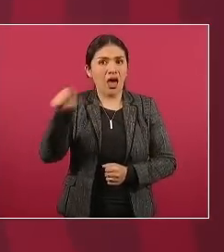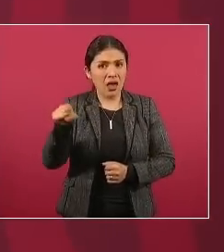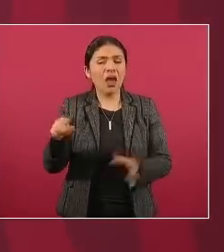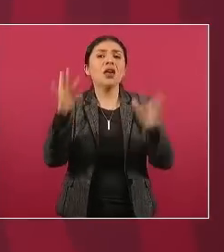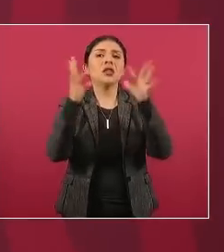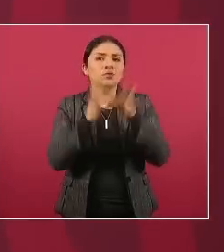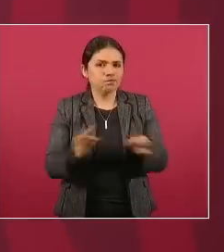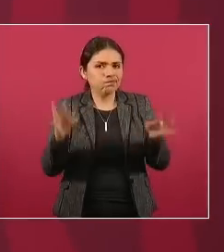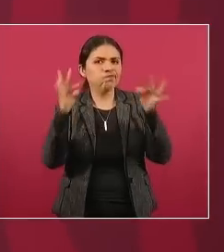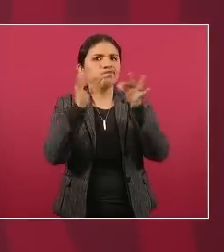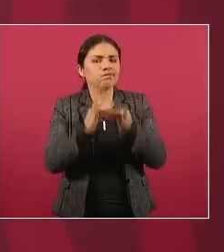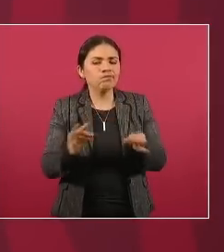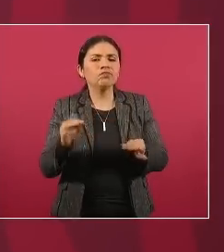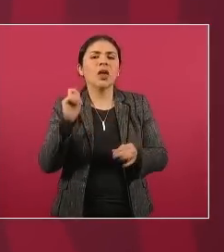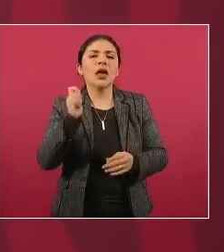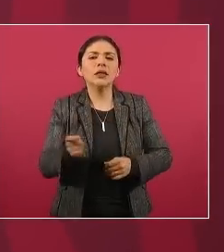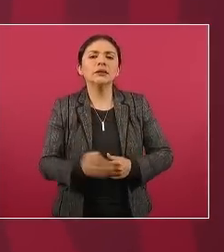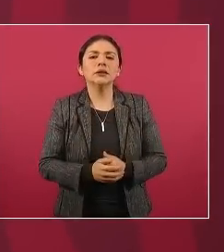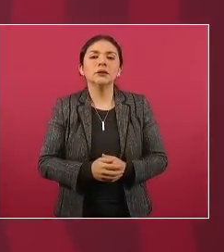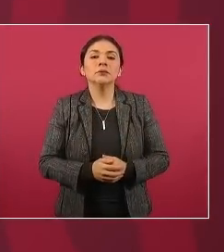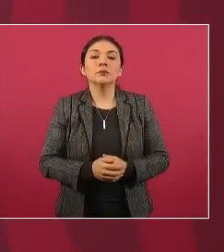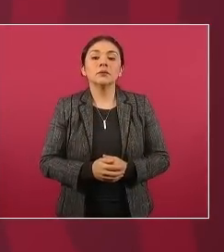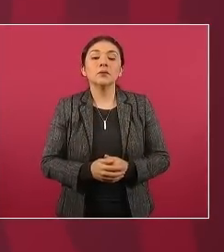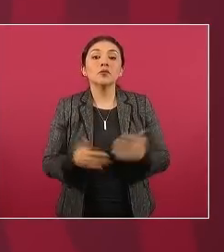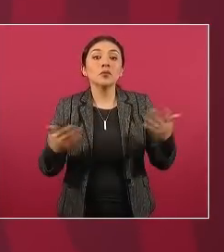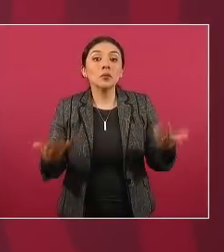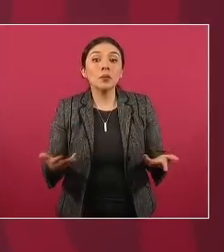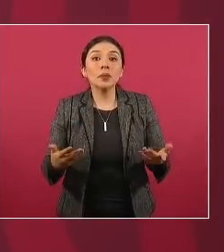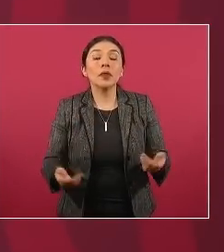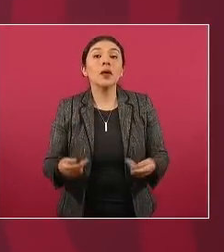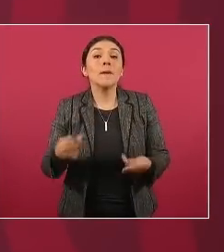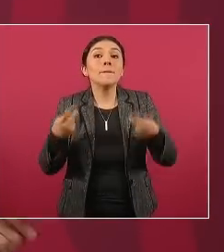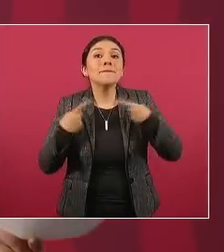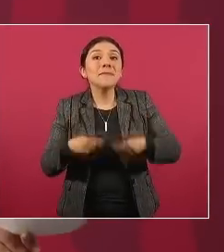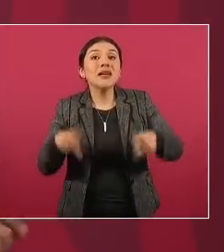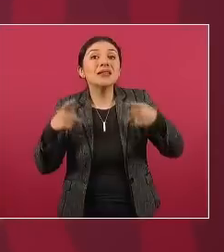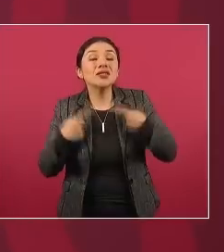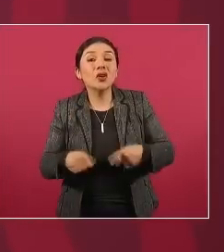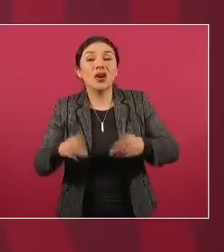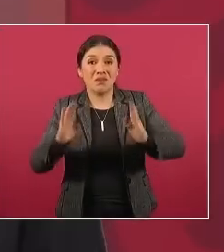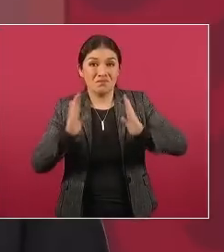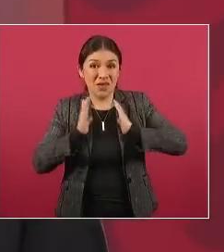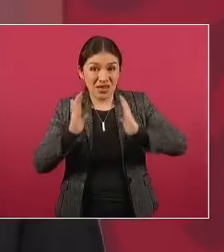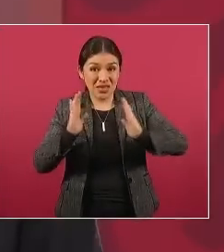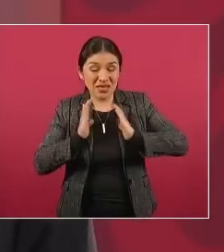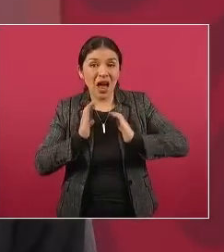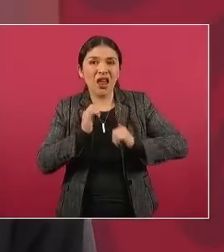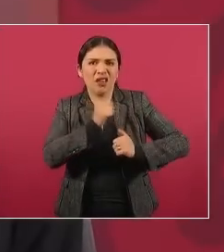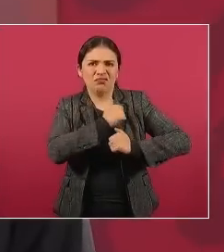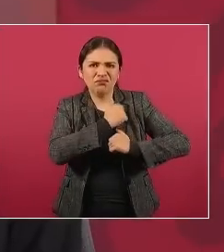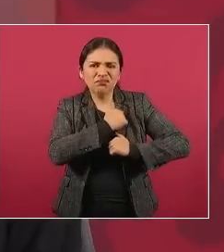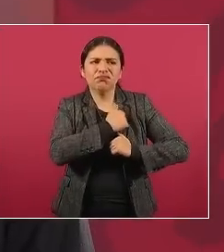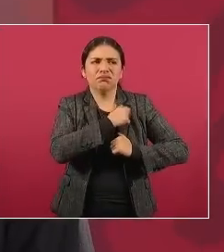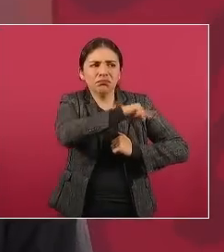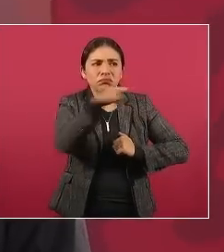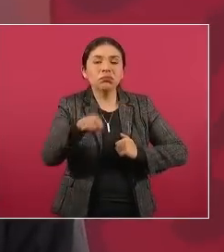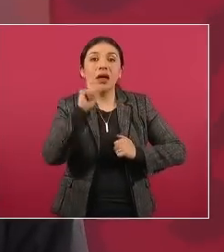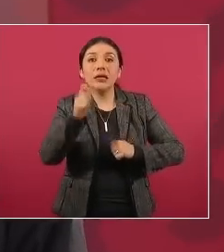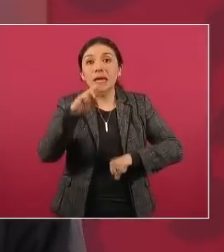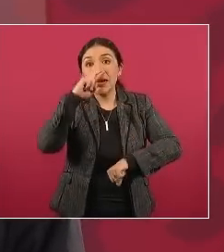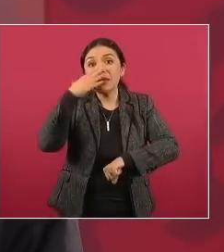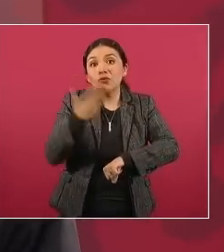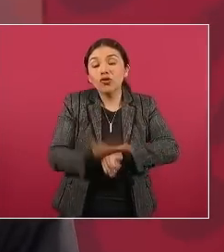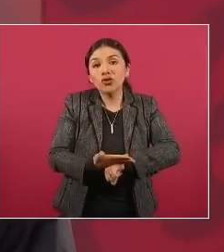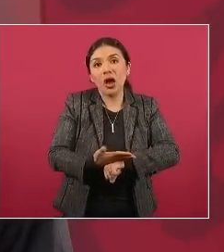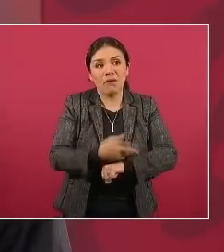que estuvieron en el sexenio de Calderón en el sexenio de Peña Nieto y hoy están en el sexenio de López